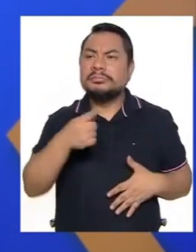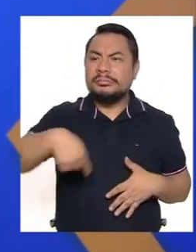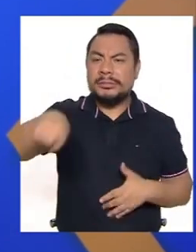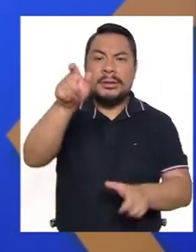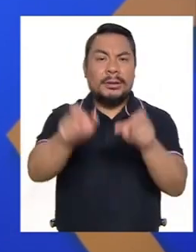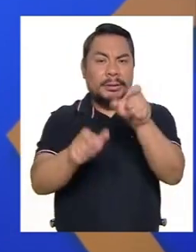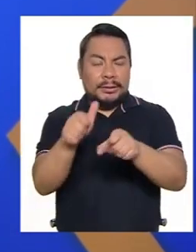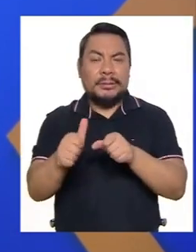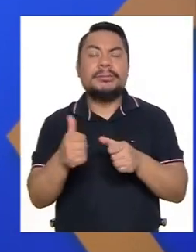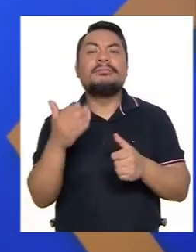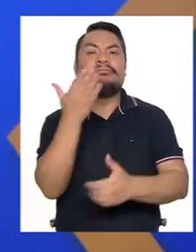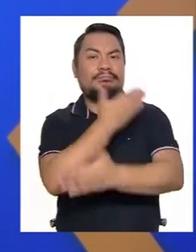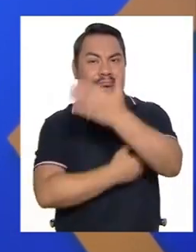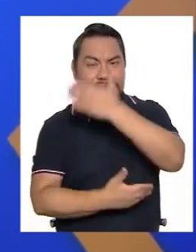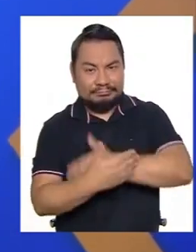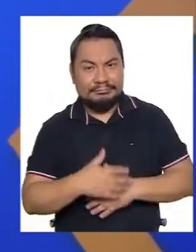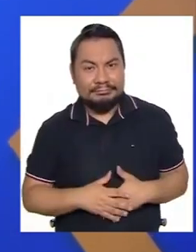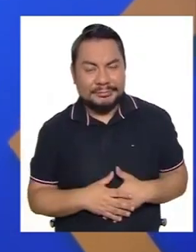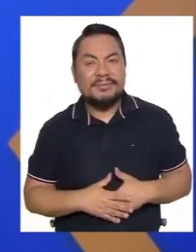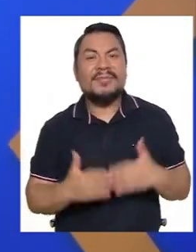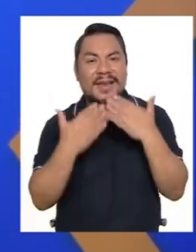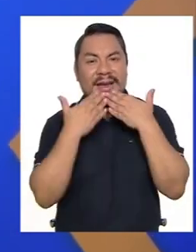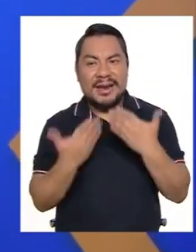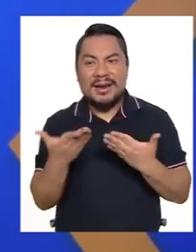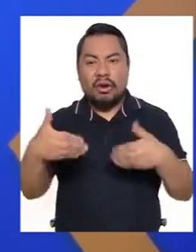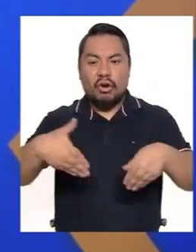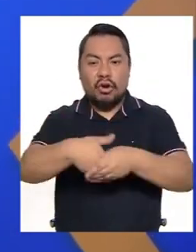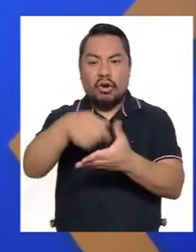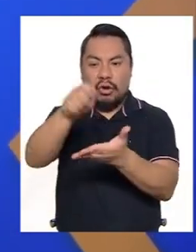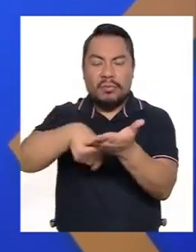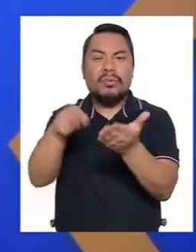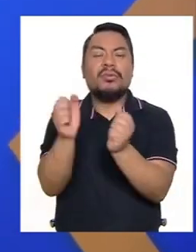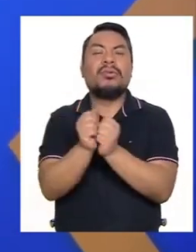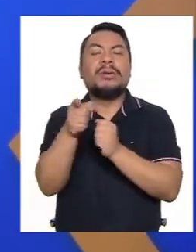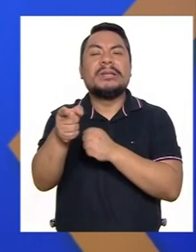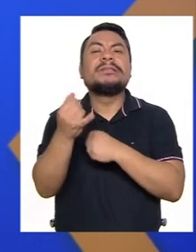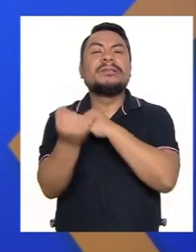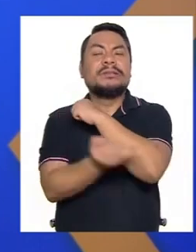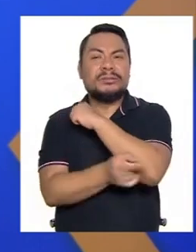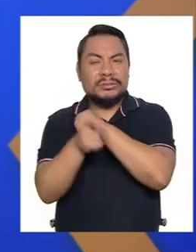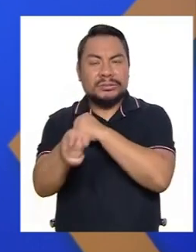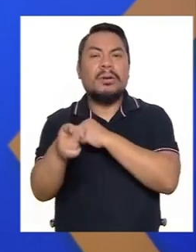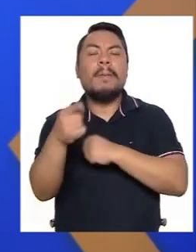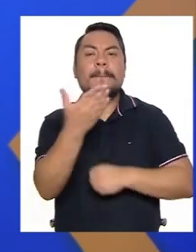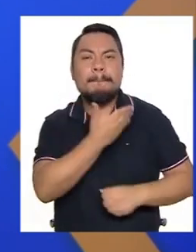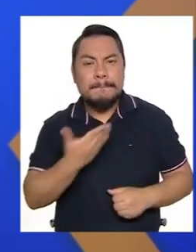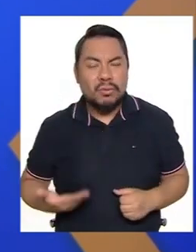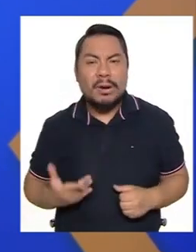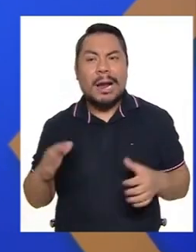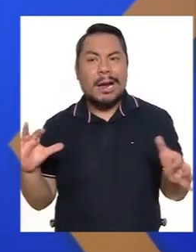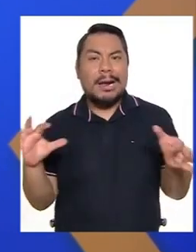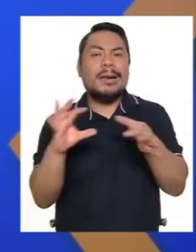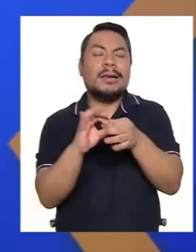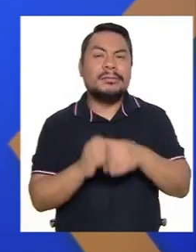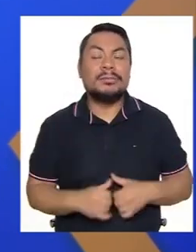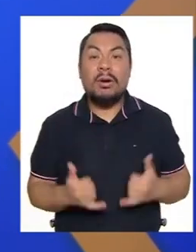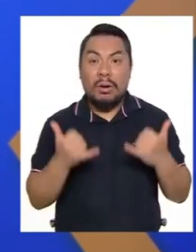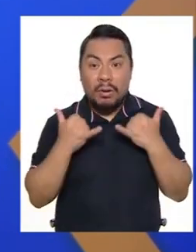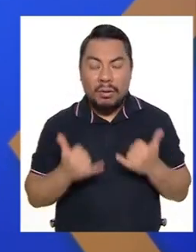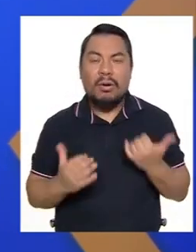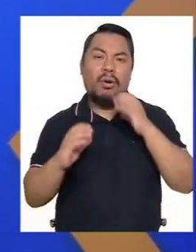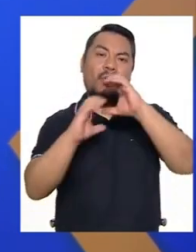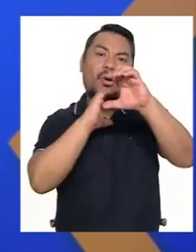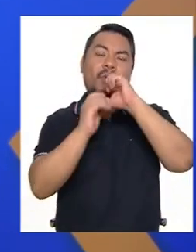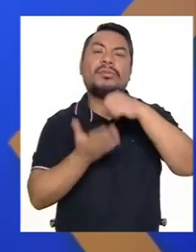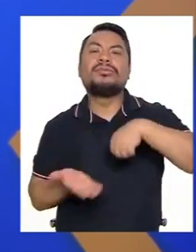las personas con discapacidad, gracias a convenios con instituciones públicas aliadas. Hoy vamos a